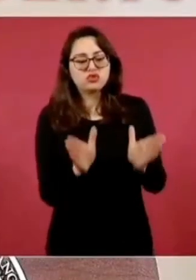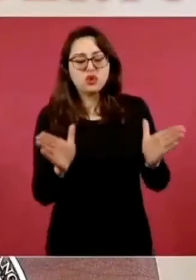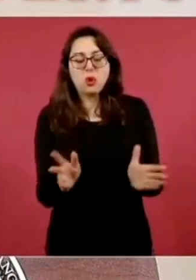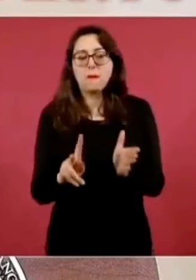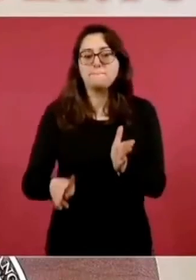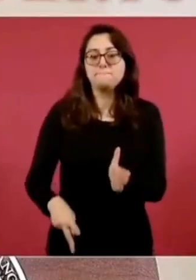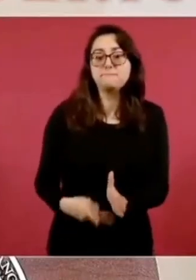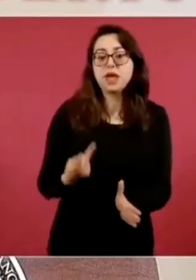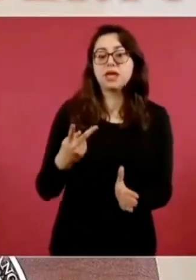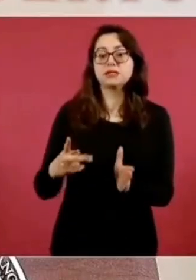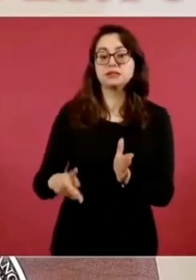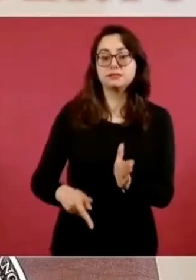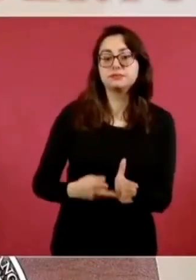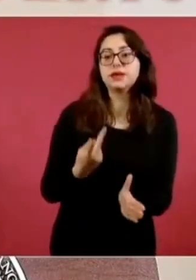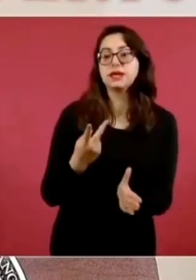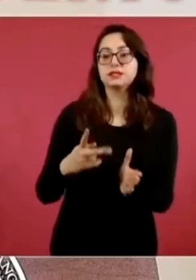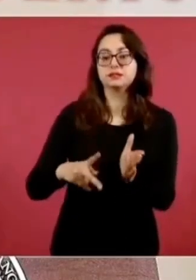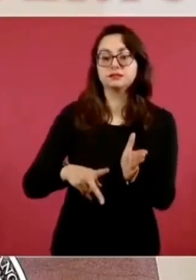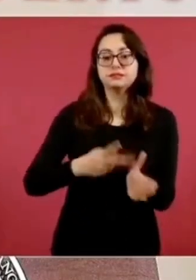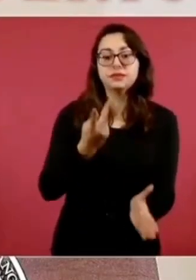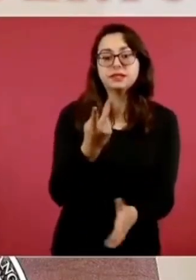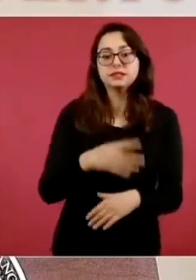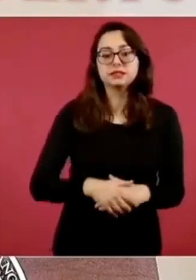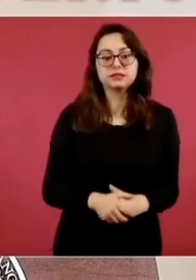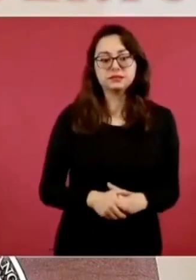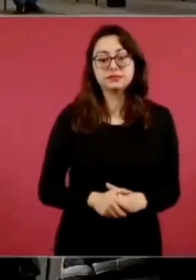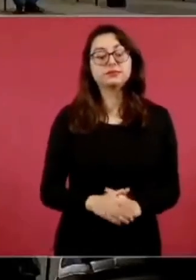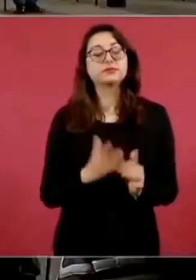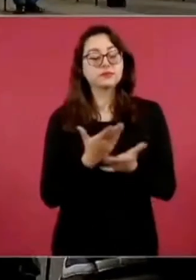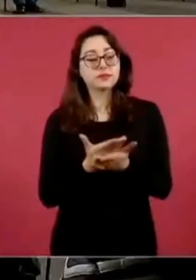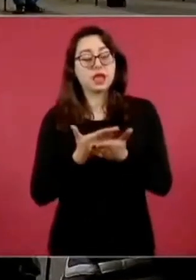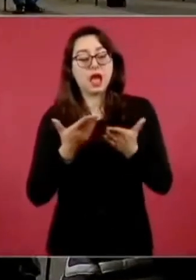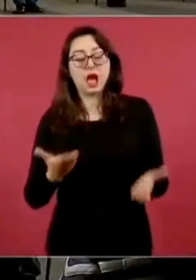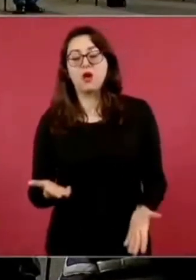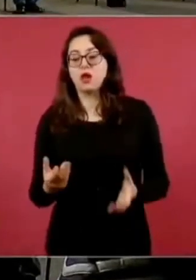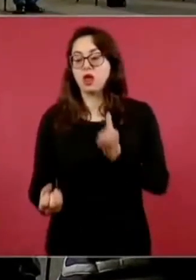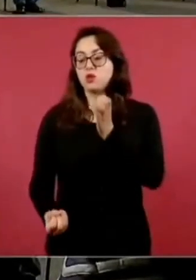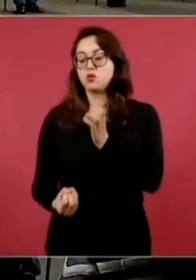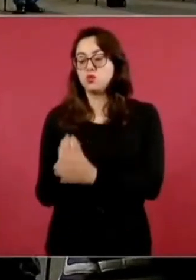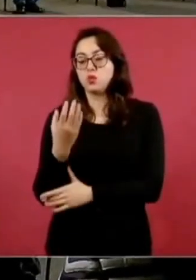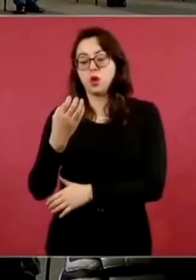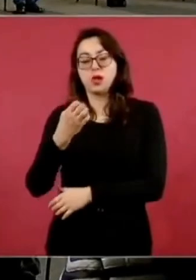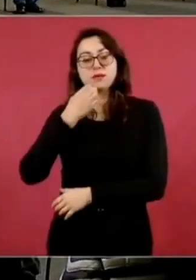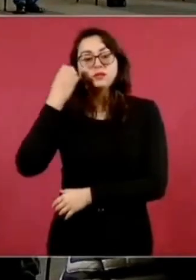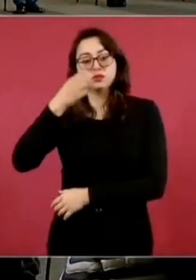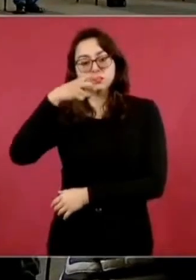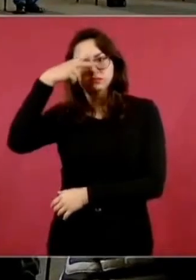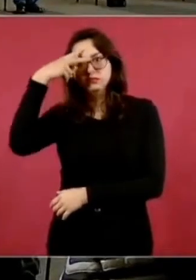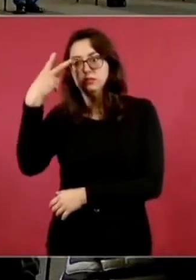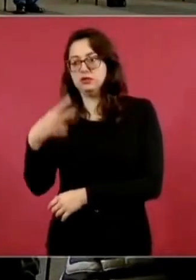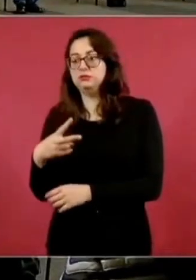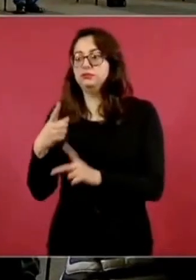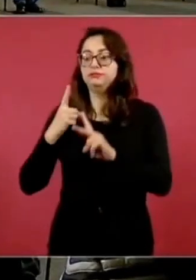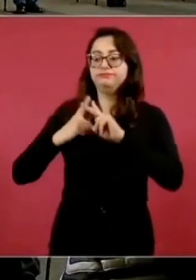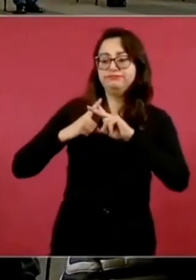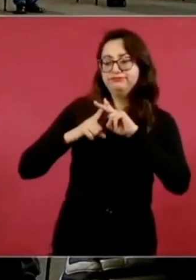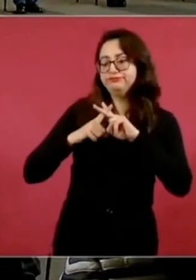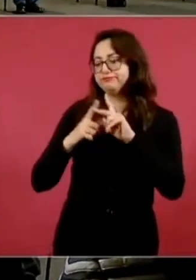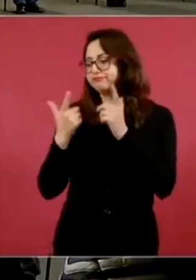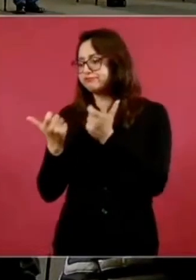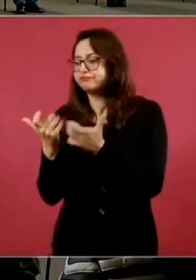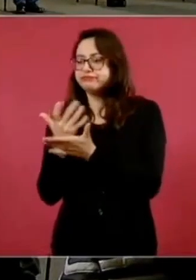ellos revertir las deudas anteriores. Hoy la nueva escuela mexicana no se mide bajo estándares de productividad, de ganancias